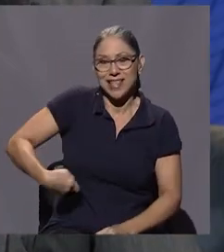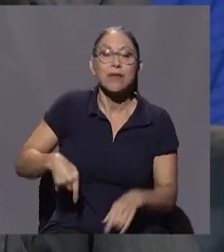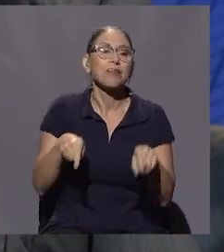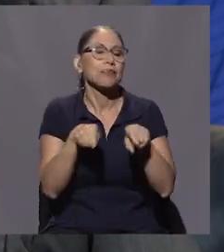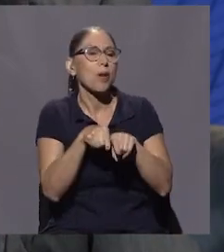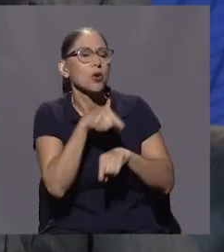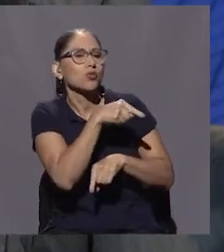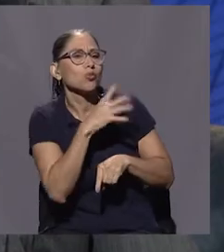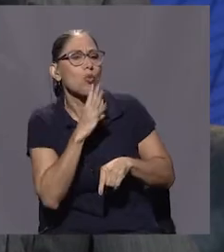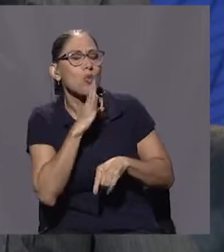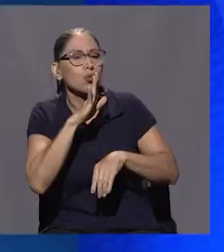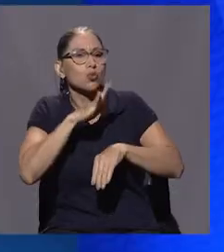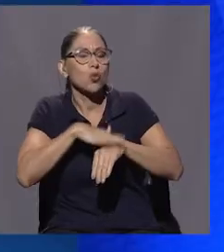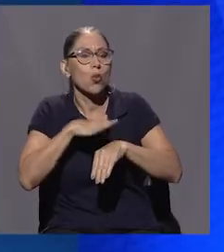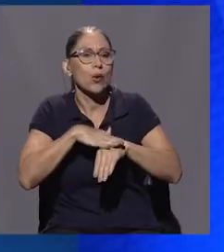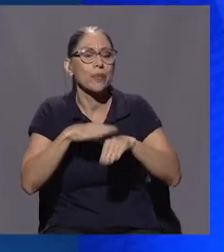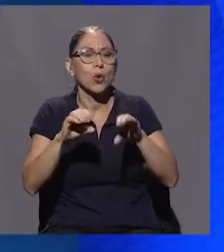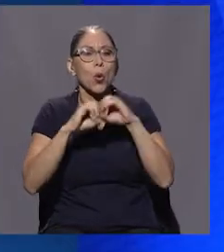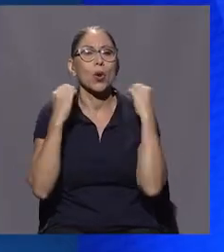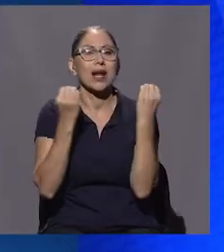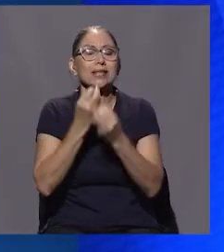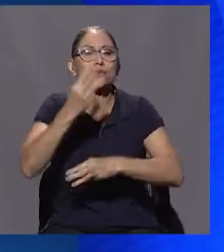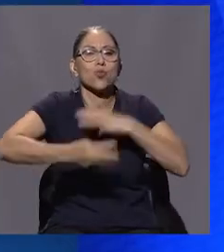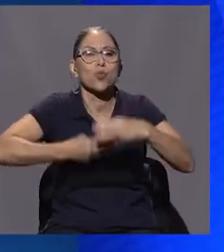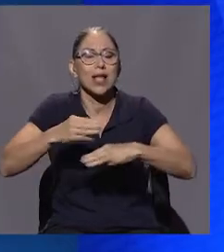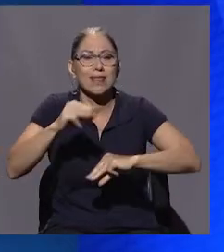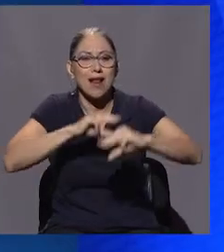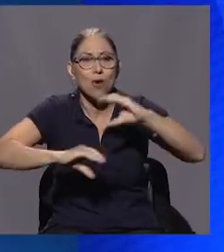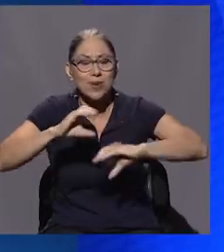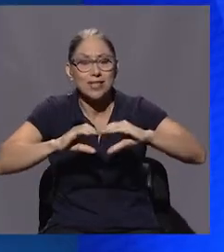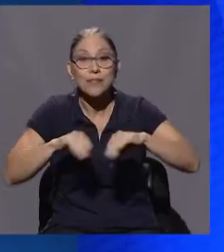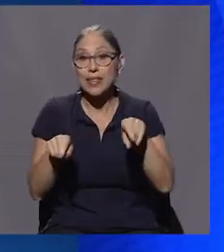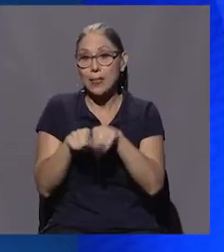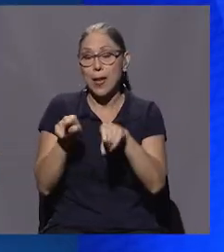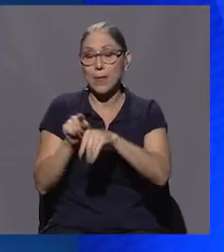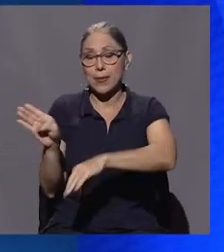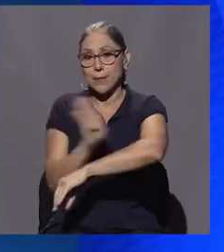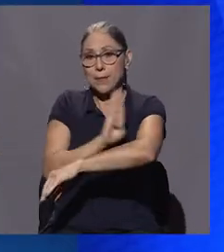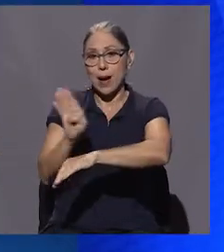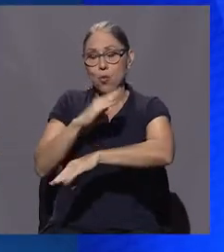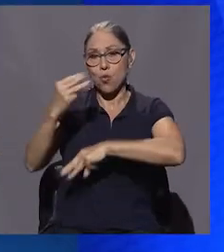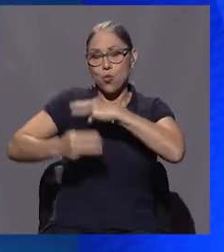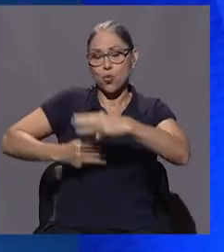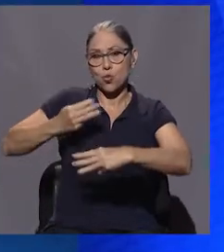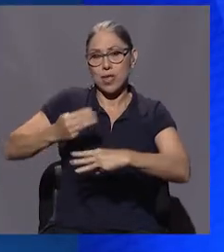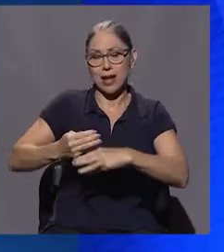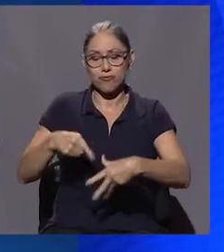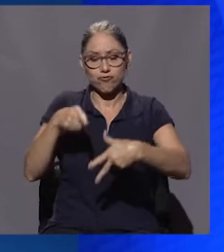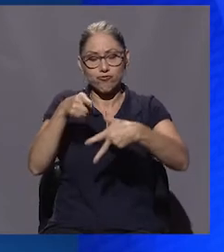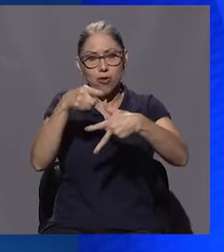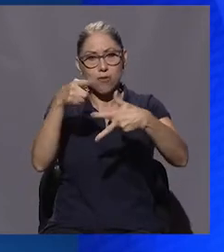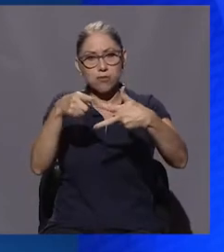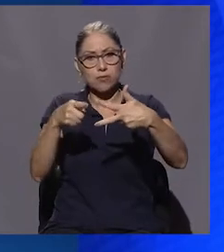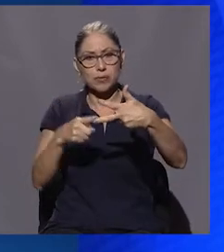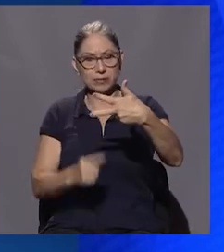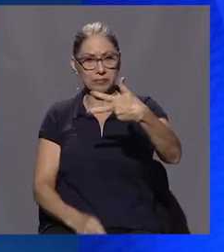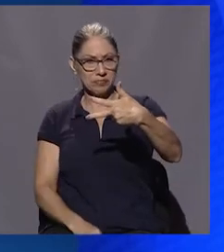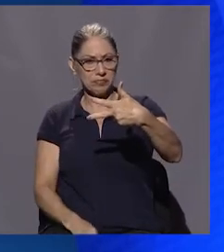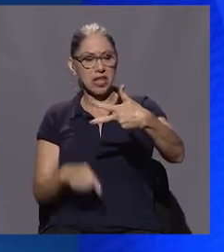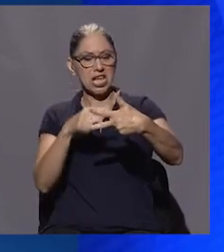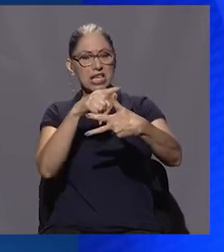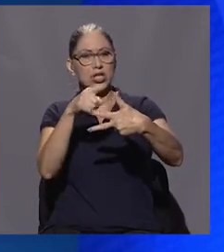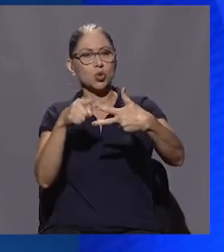refiere también a la Organización Mundial de la Salud, perdón, del Comercio y luego también al Banco Mundial. ¿Cómo esa trinidad